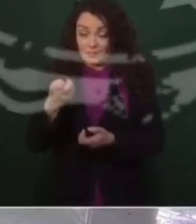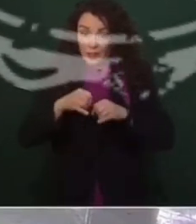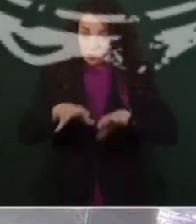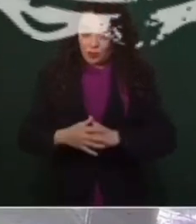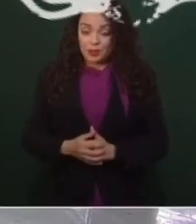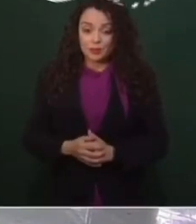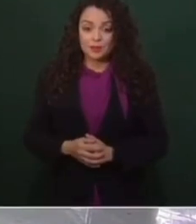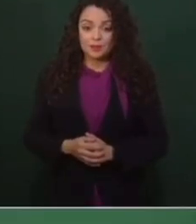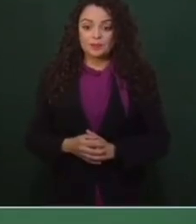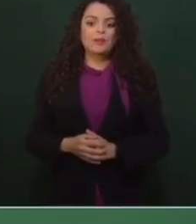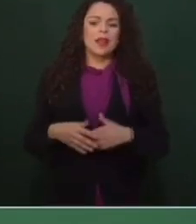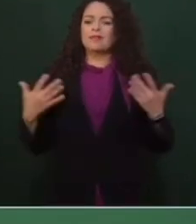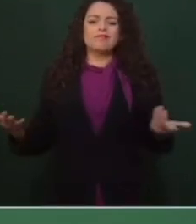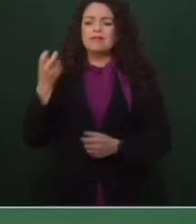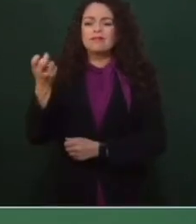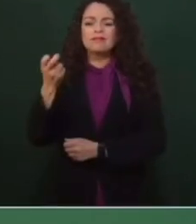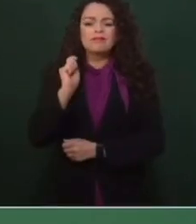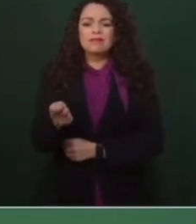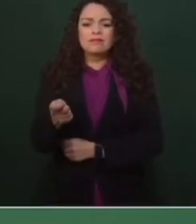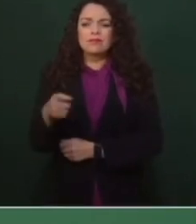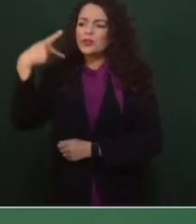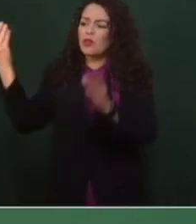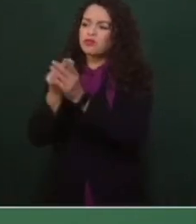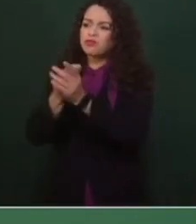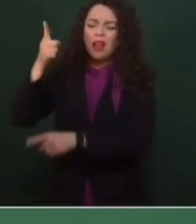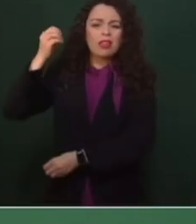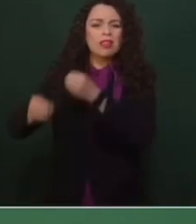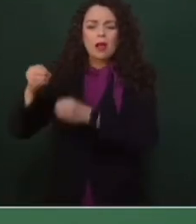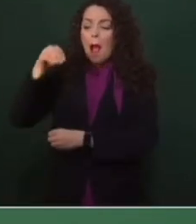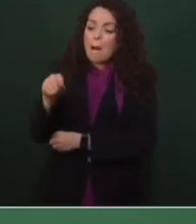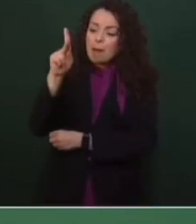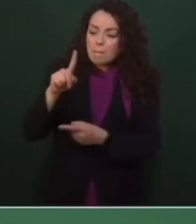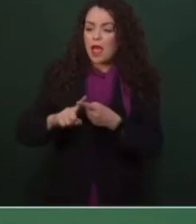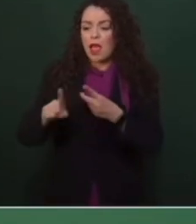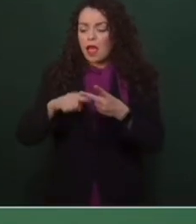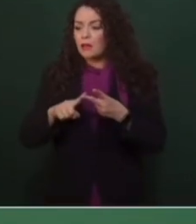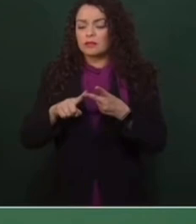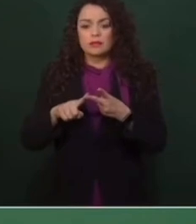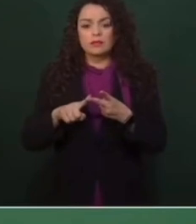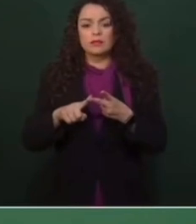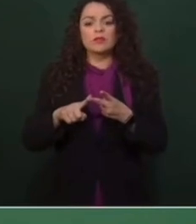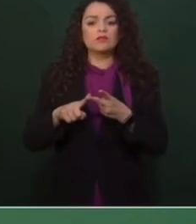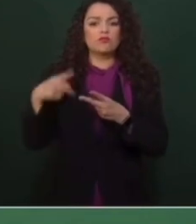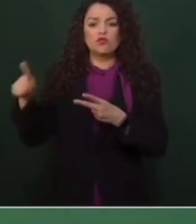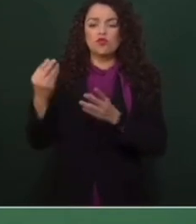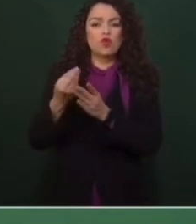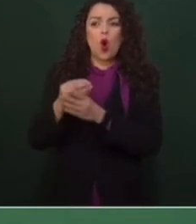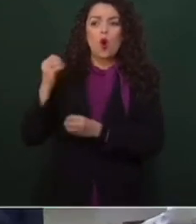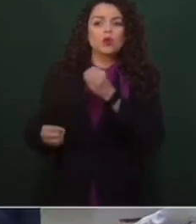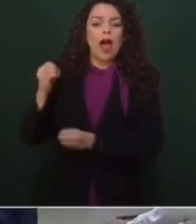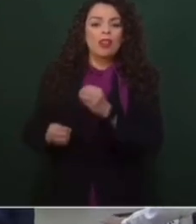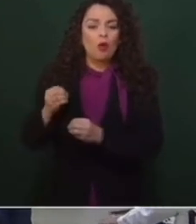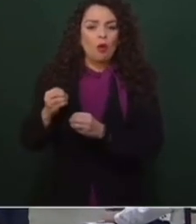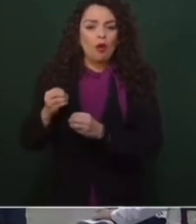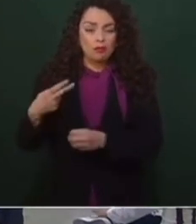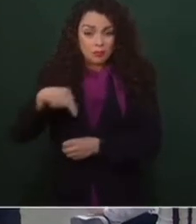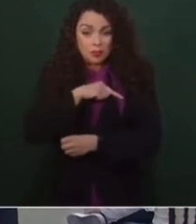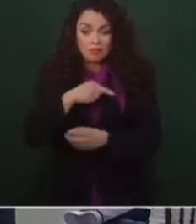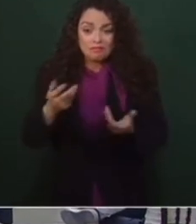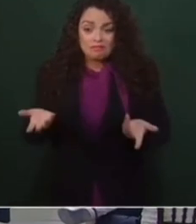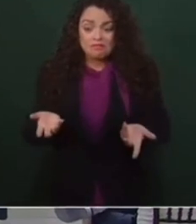Bueno, pero sí decirles que pues eso tiene que ver con tribunales, con el Ministerio Público, con juzgados y nosotros no,